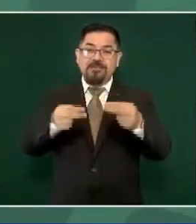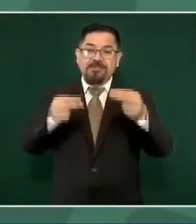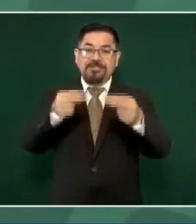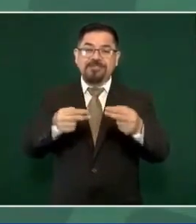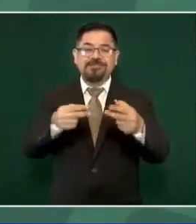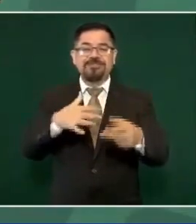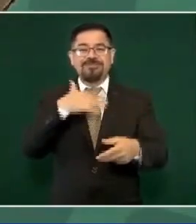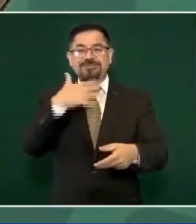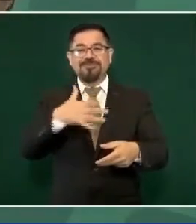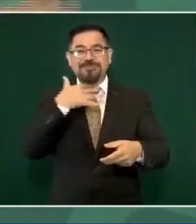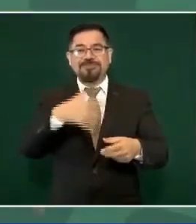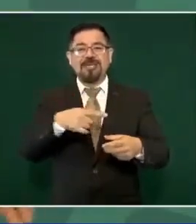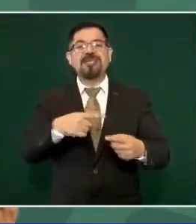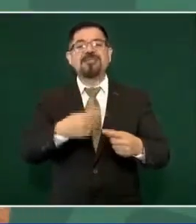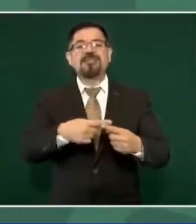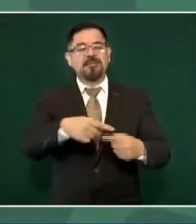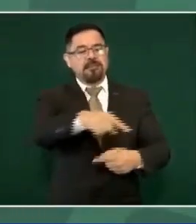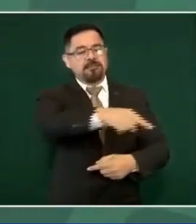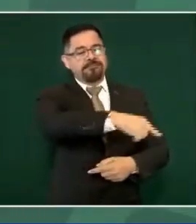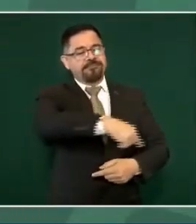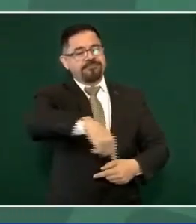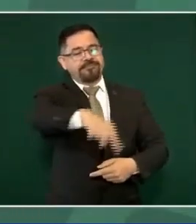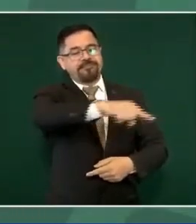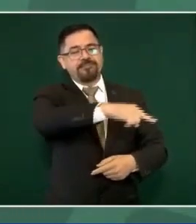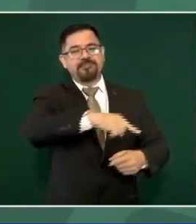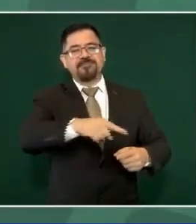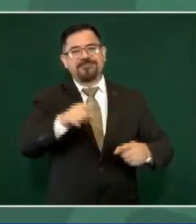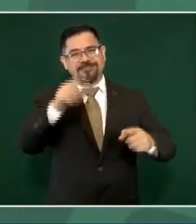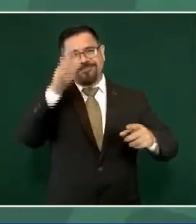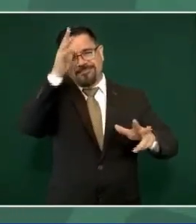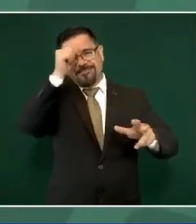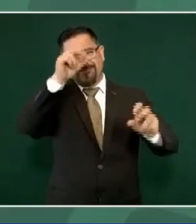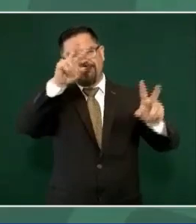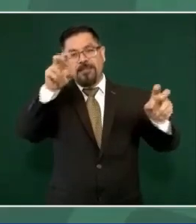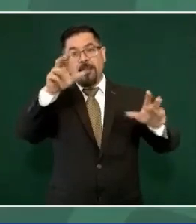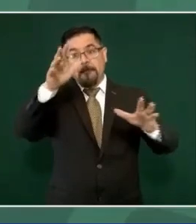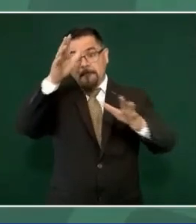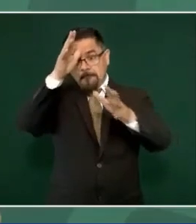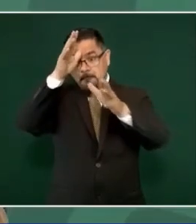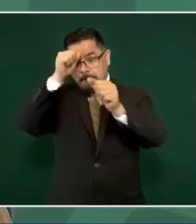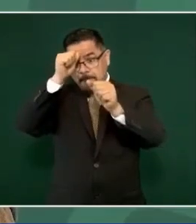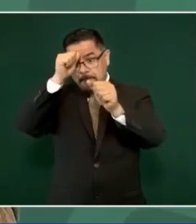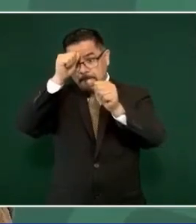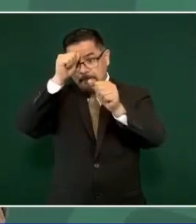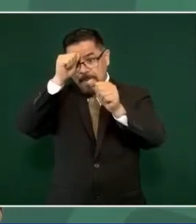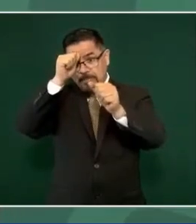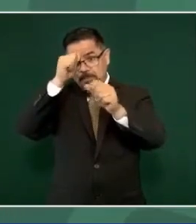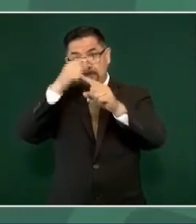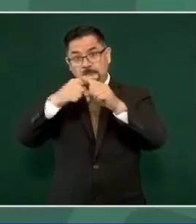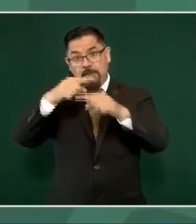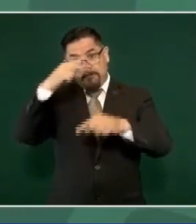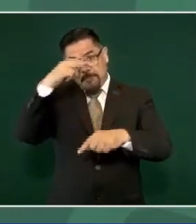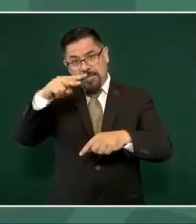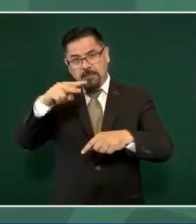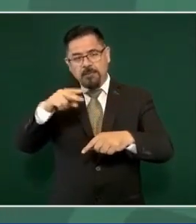pacto por México, pacto contra México.